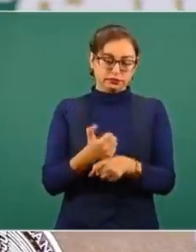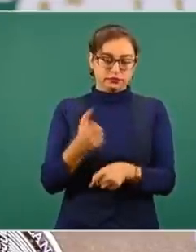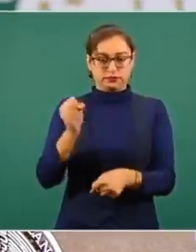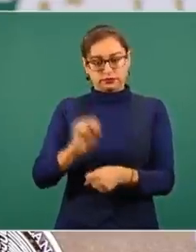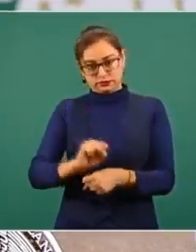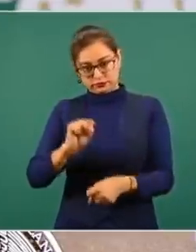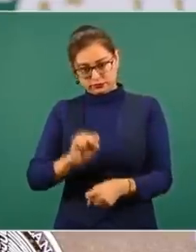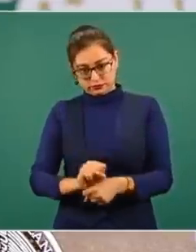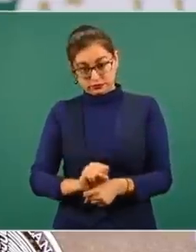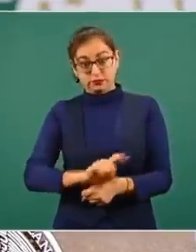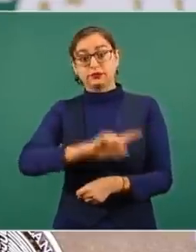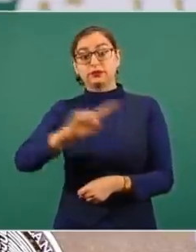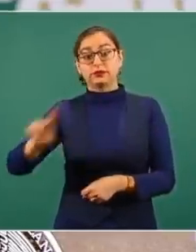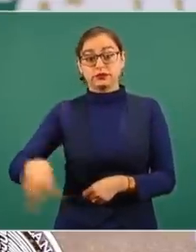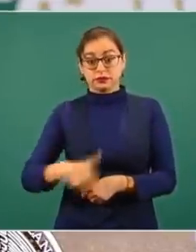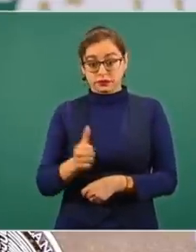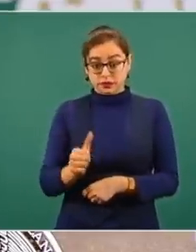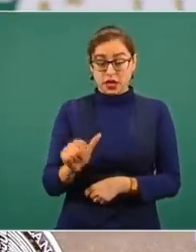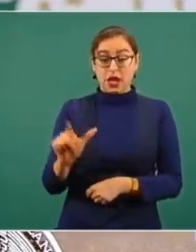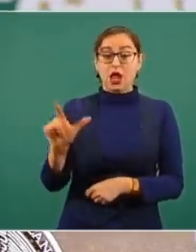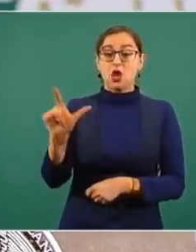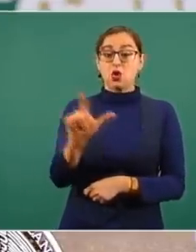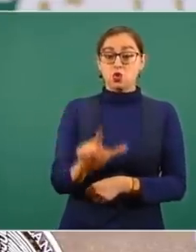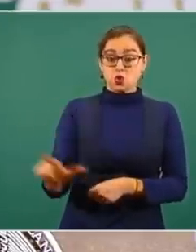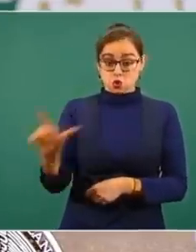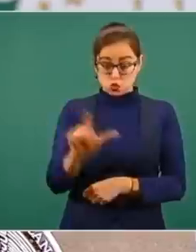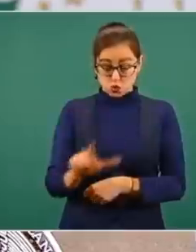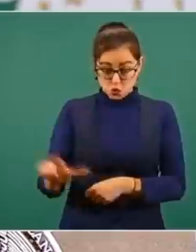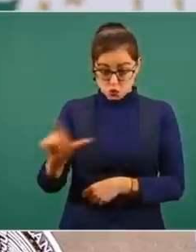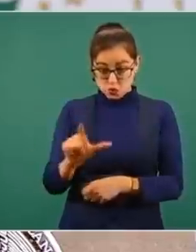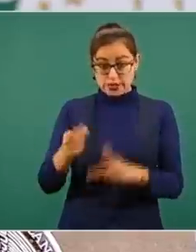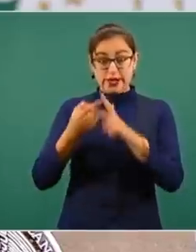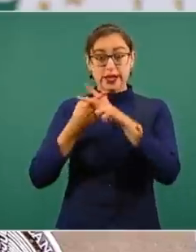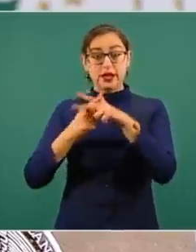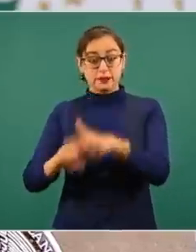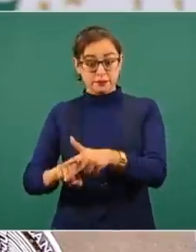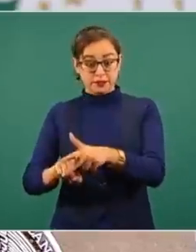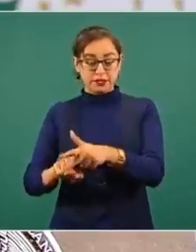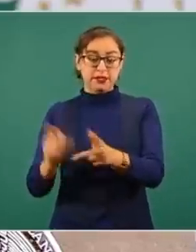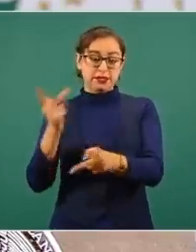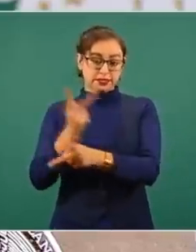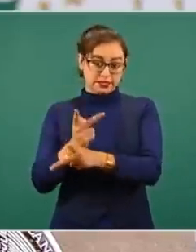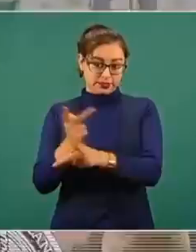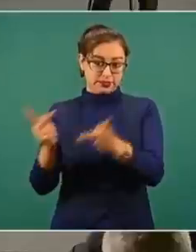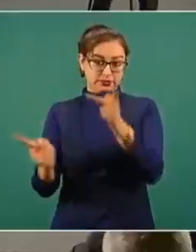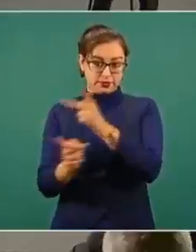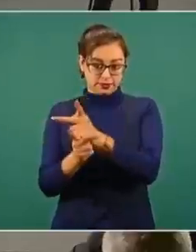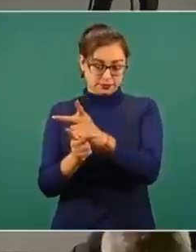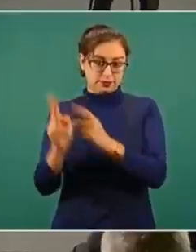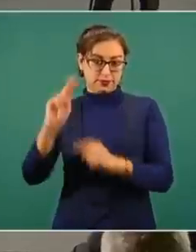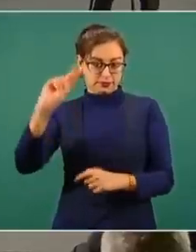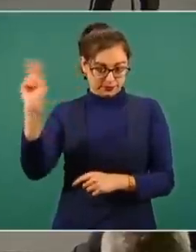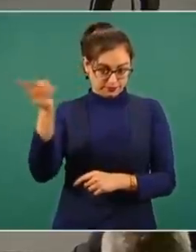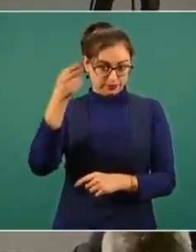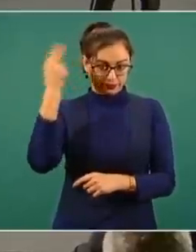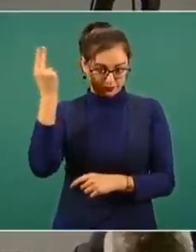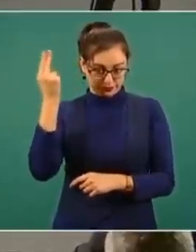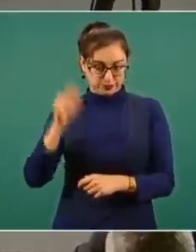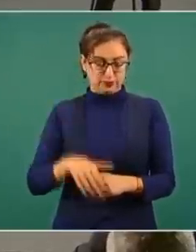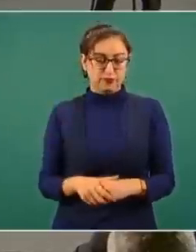iniciaremos la vacunación para maestros de nivel medio superior y superior.